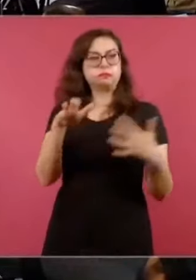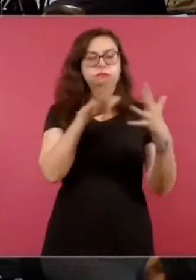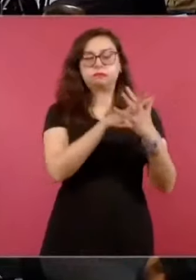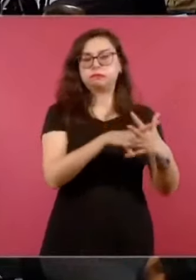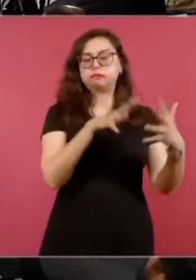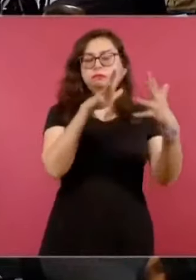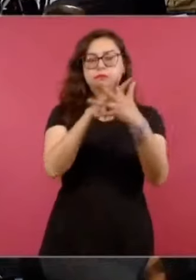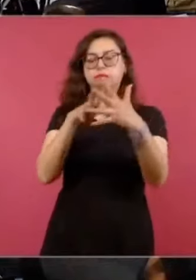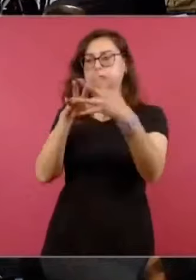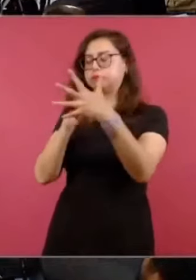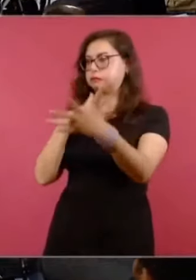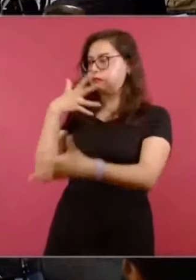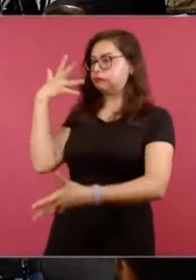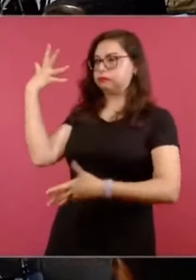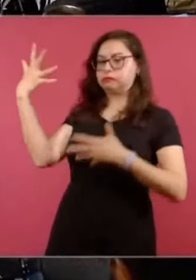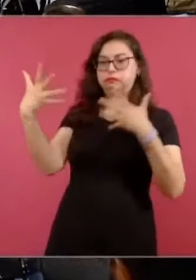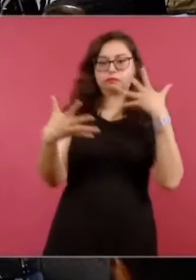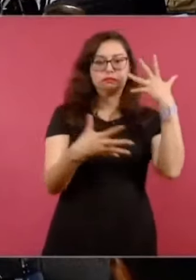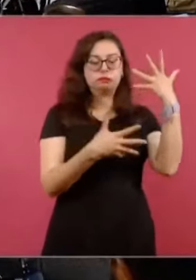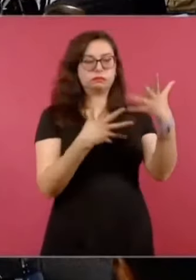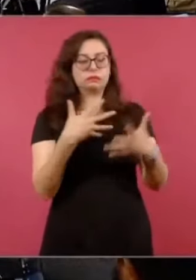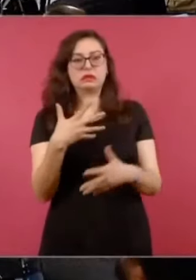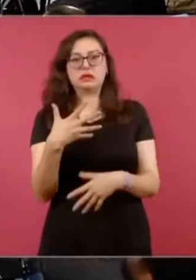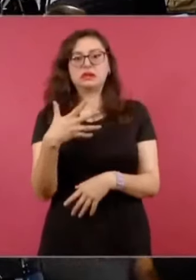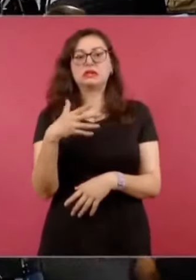En el 2011 con Calderón, Calderón,